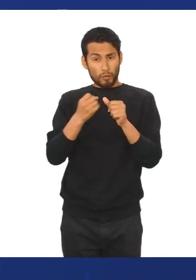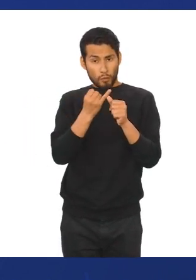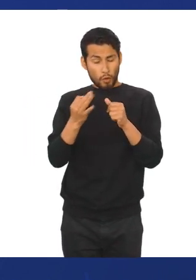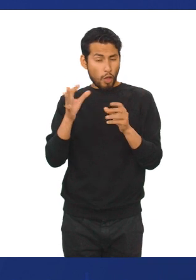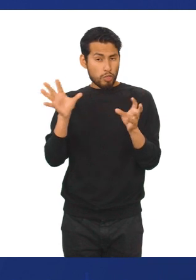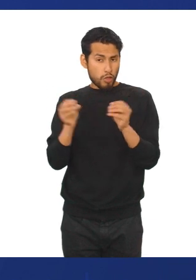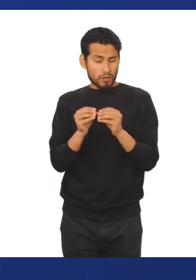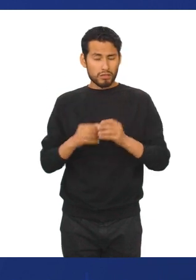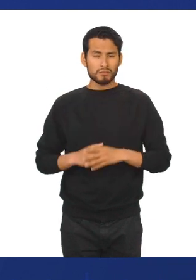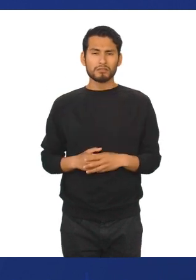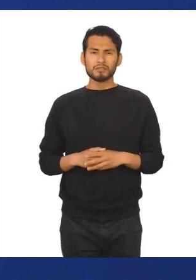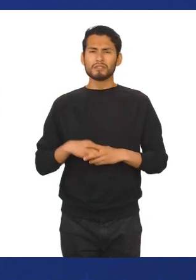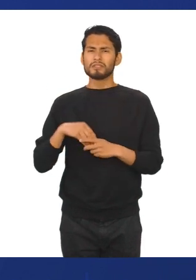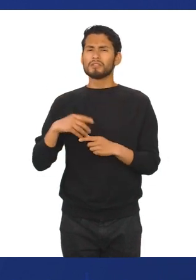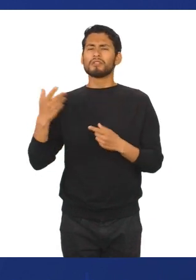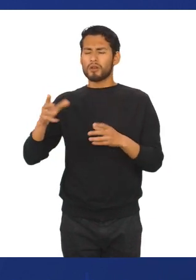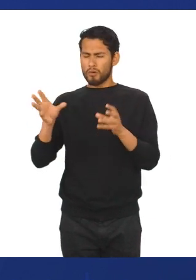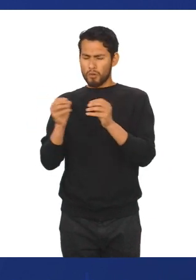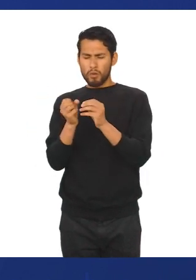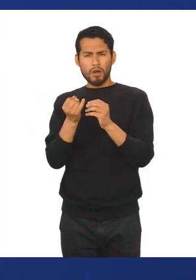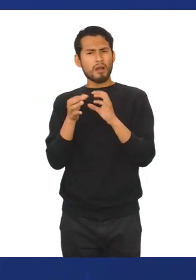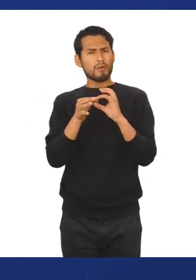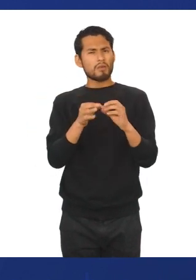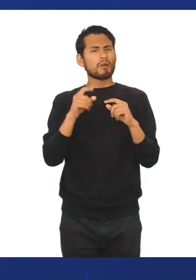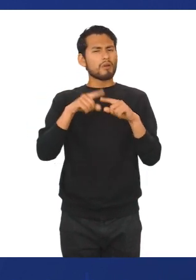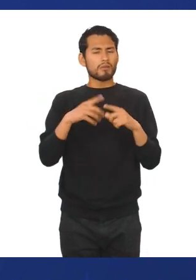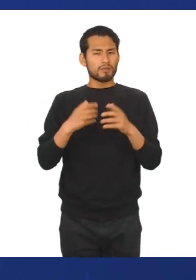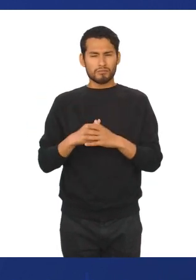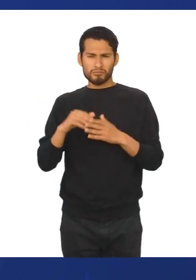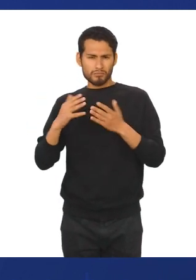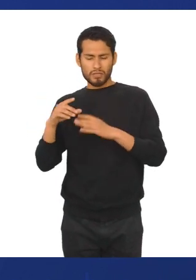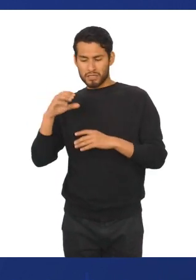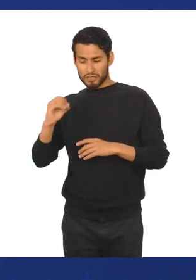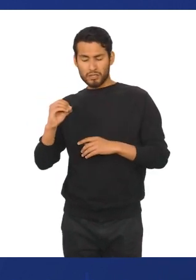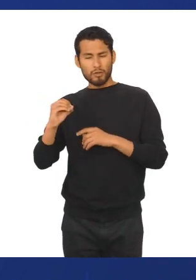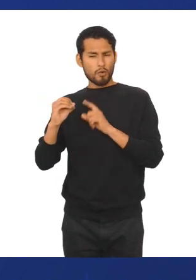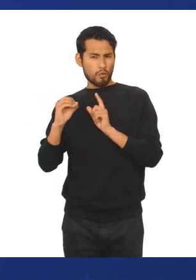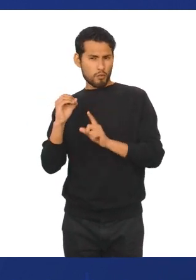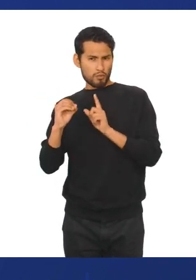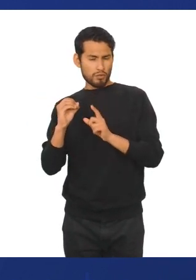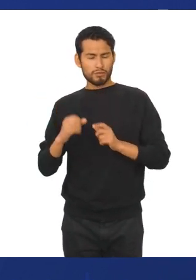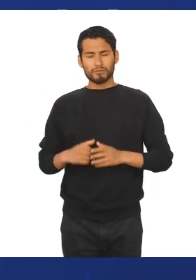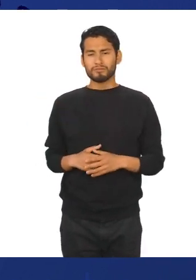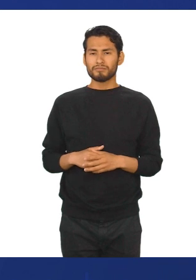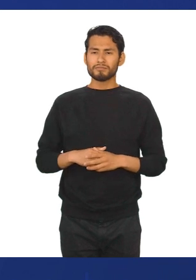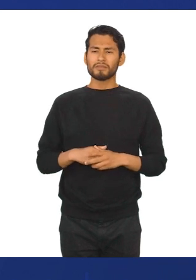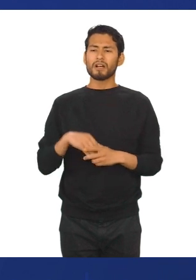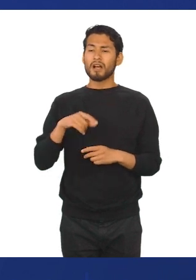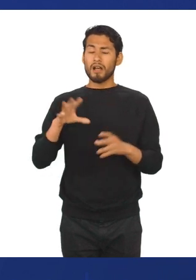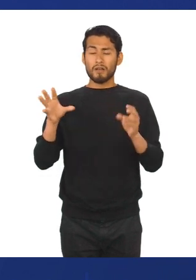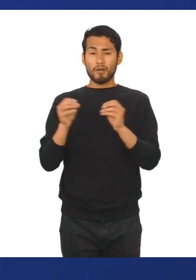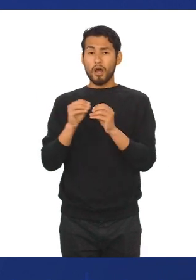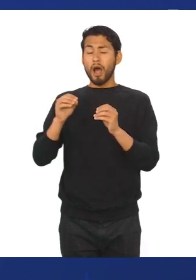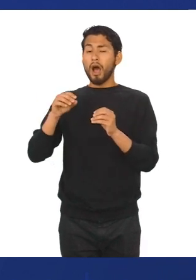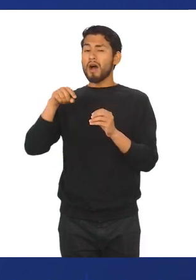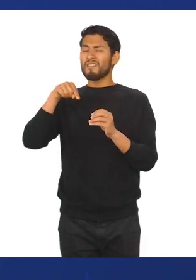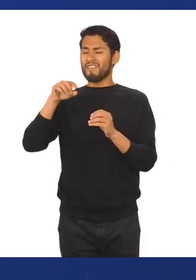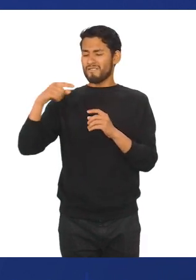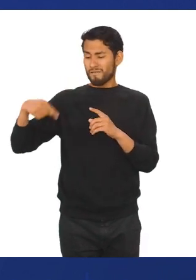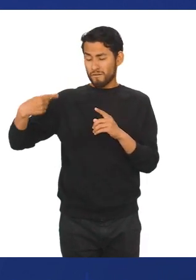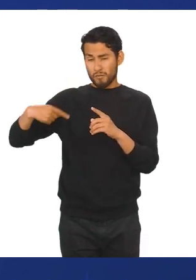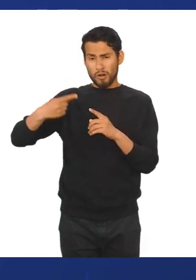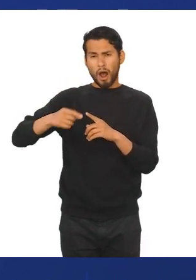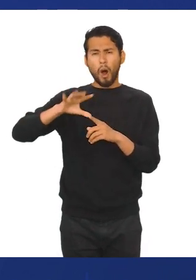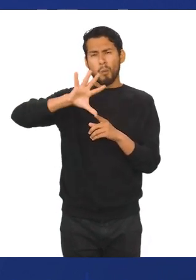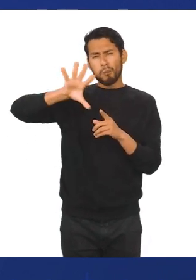La frecuencia relativa es un número comprendido entre 0 y 1. ¡Ajá! La frecuencia acumulada es la suma de las